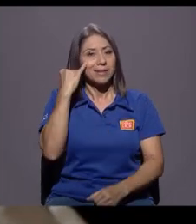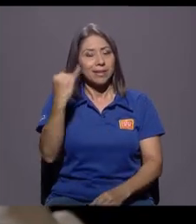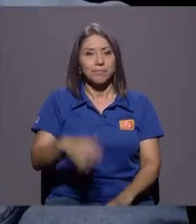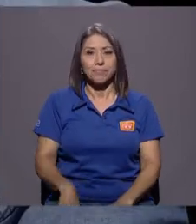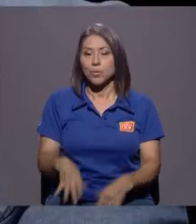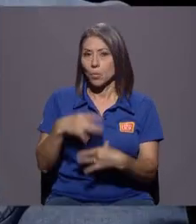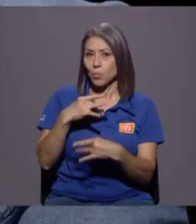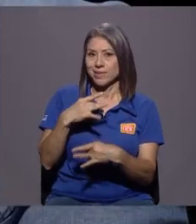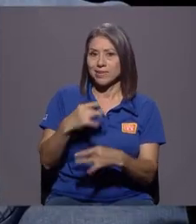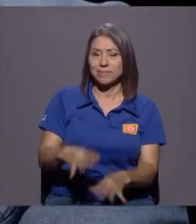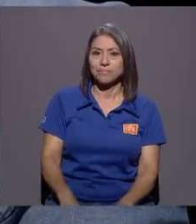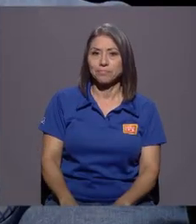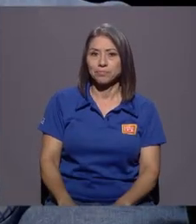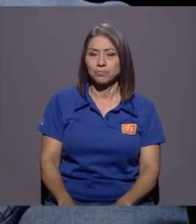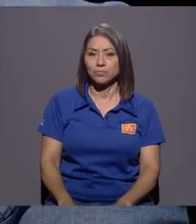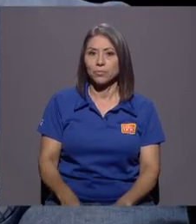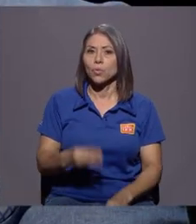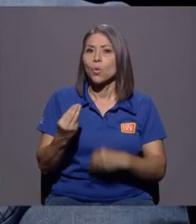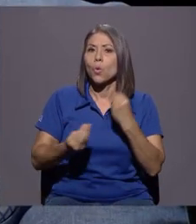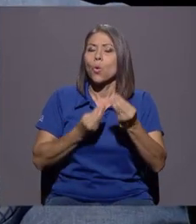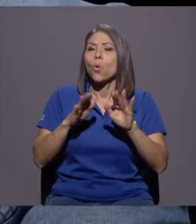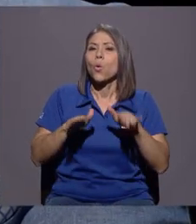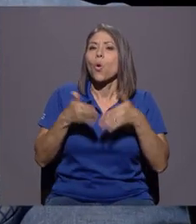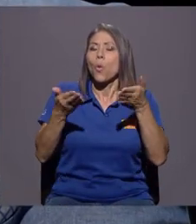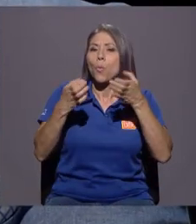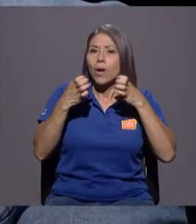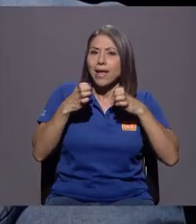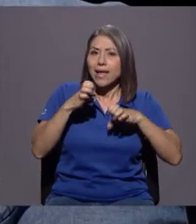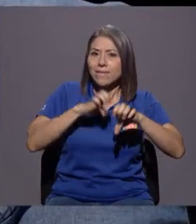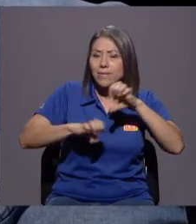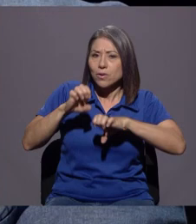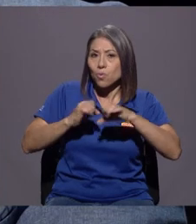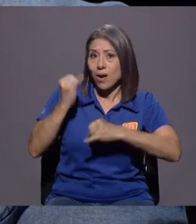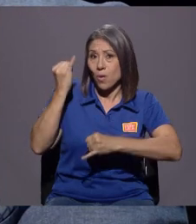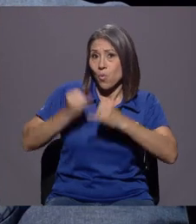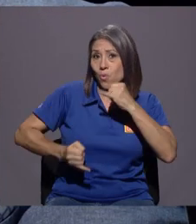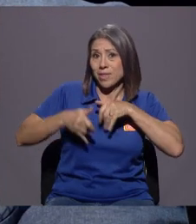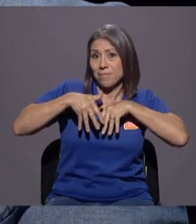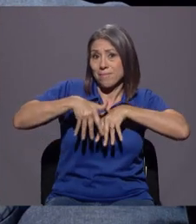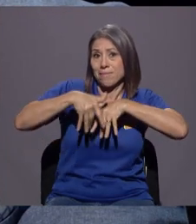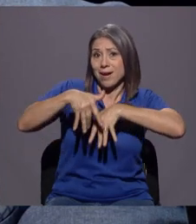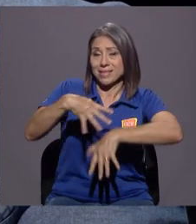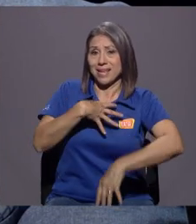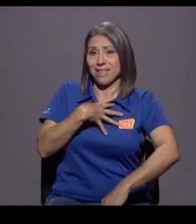Muy interesante. ¿Cómo evalúa, sobre todo, esta última marcha de Blanco?